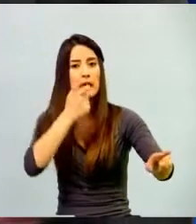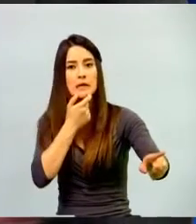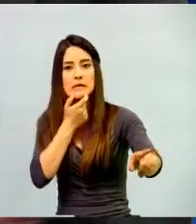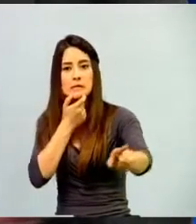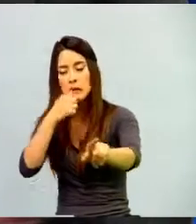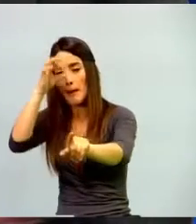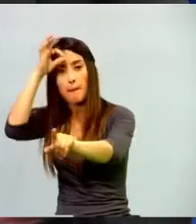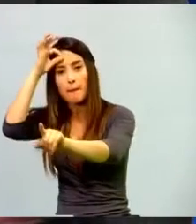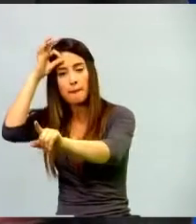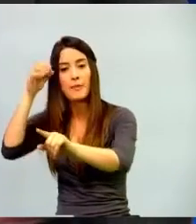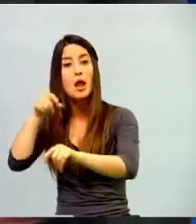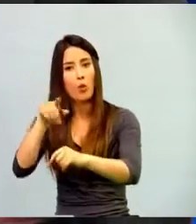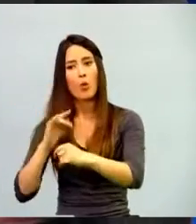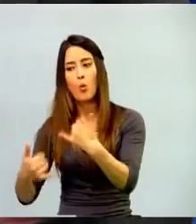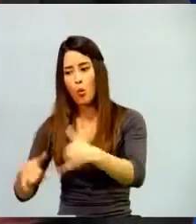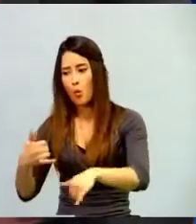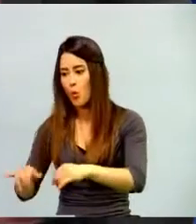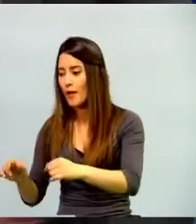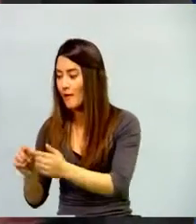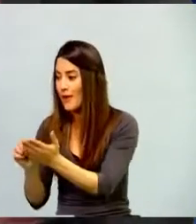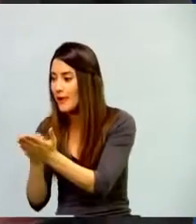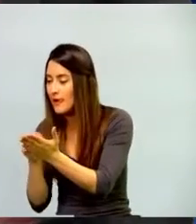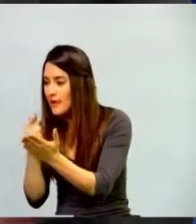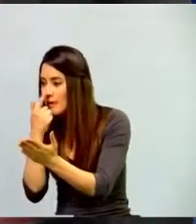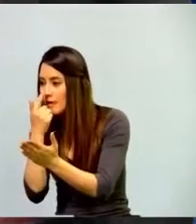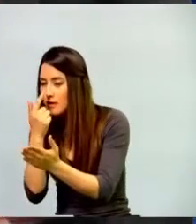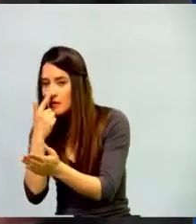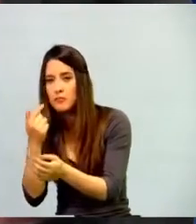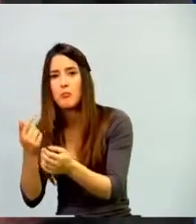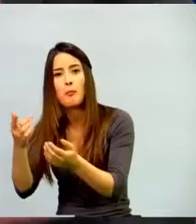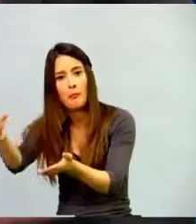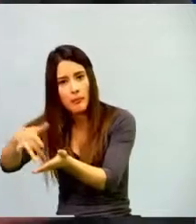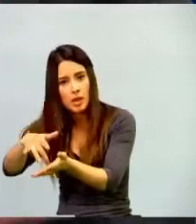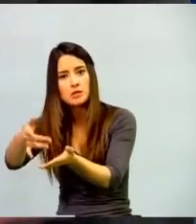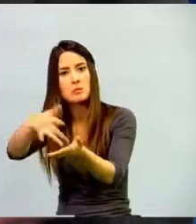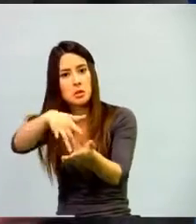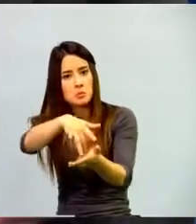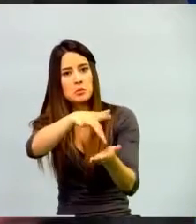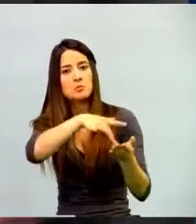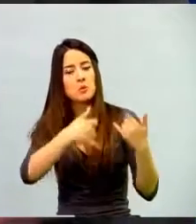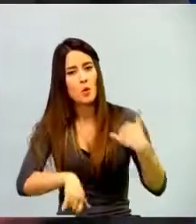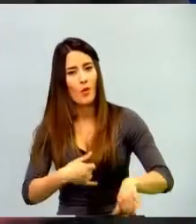Entonces creo que es la oportunidad de oro para llegar a cualquier entorno, cualquier idioma,